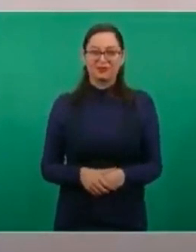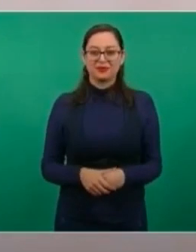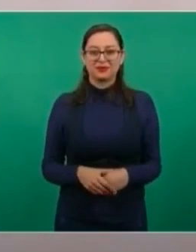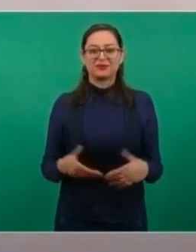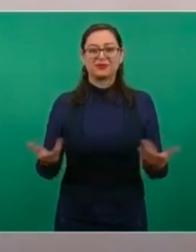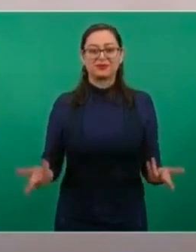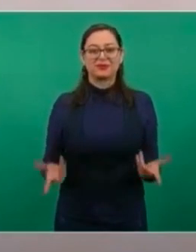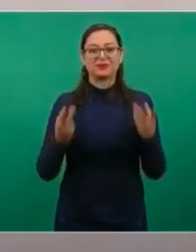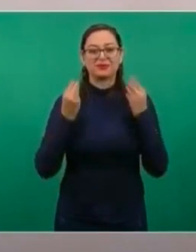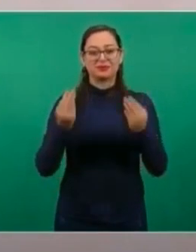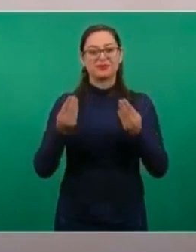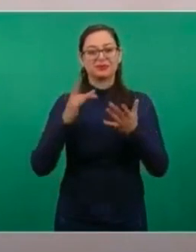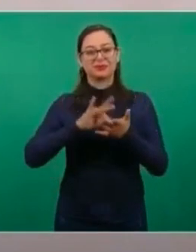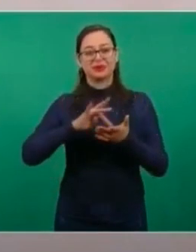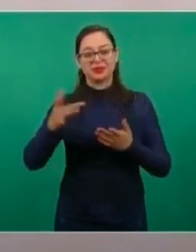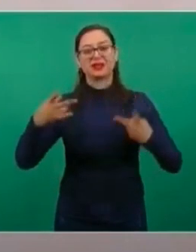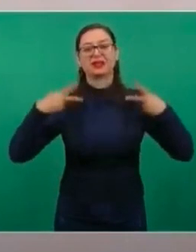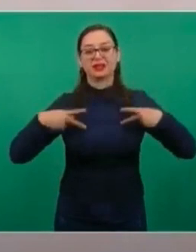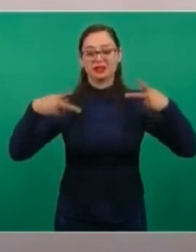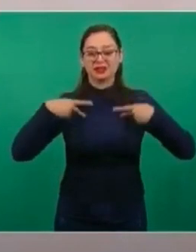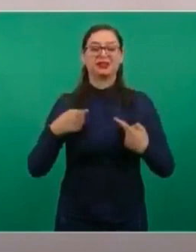Agradecerle a los empresarios,